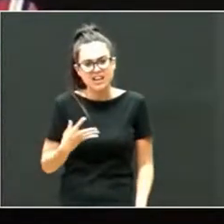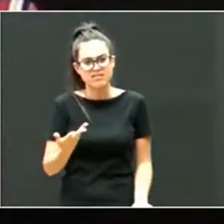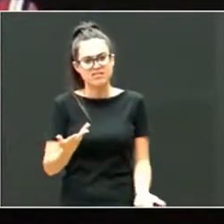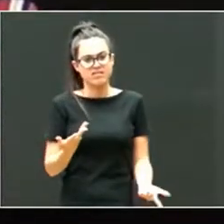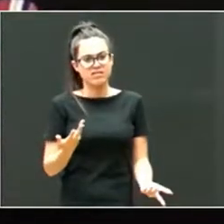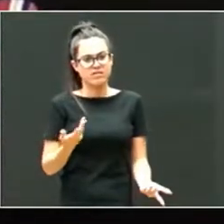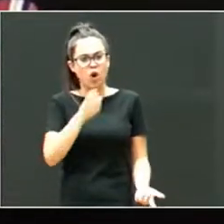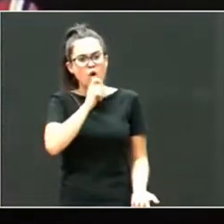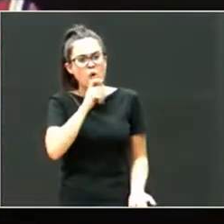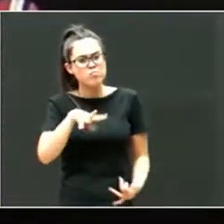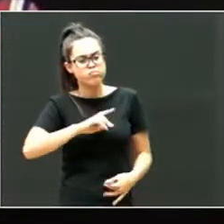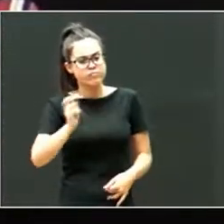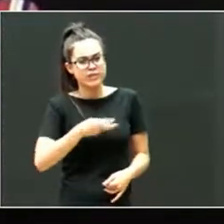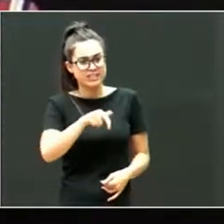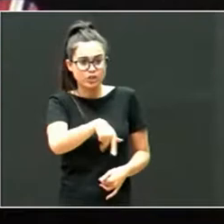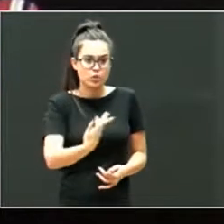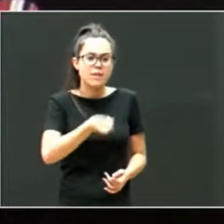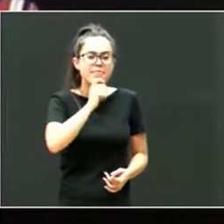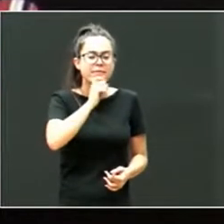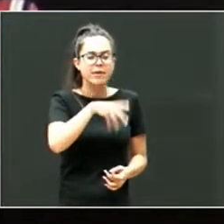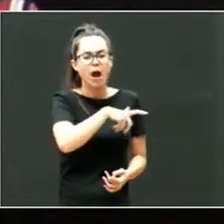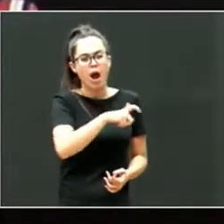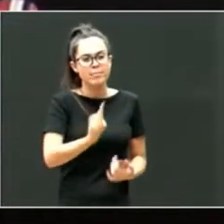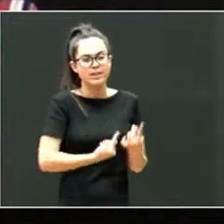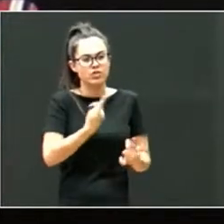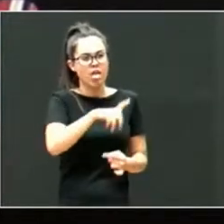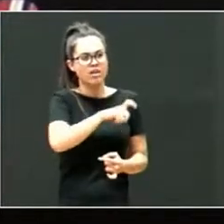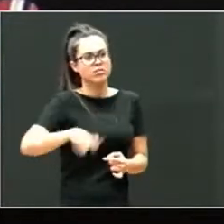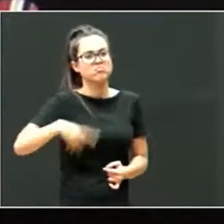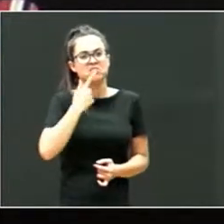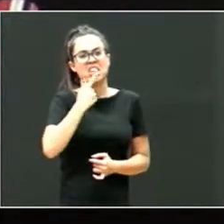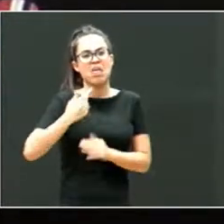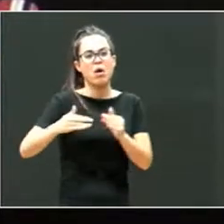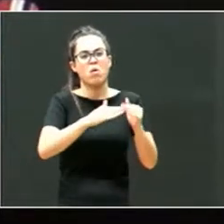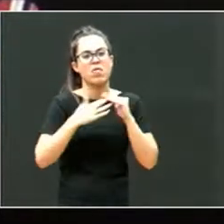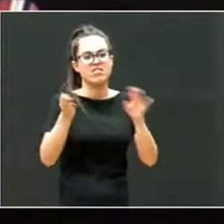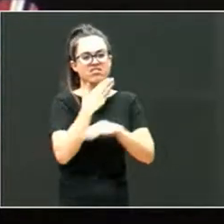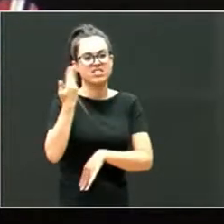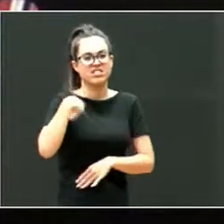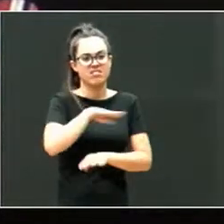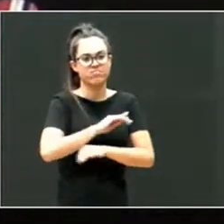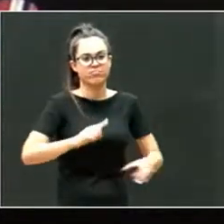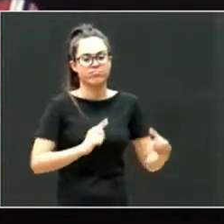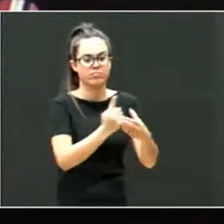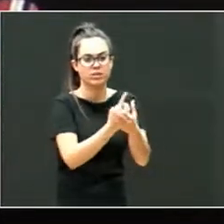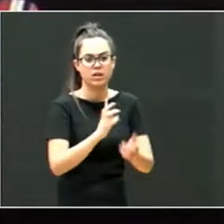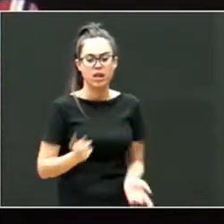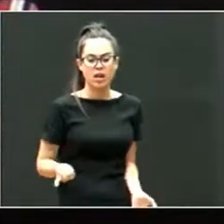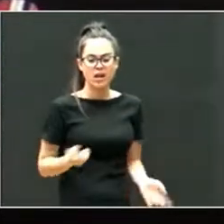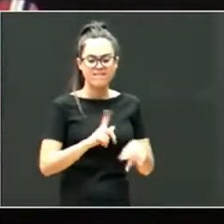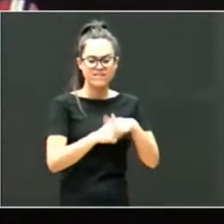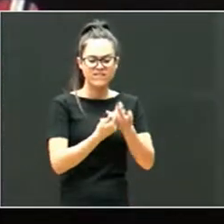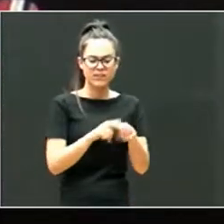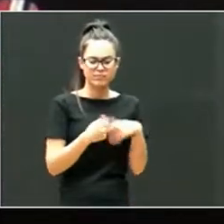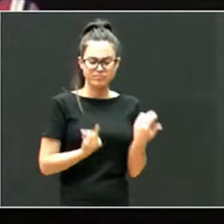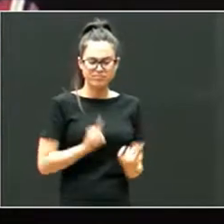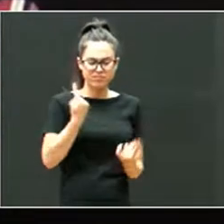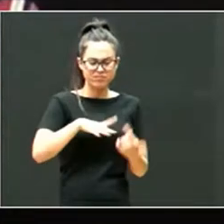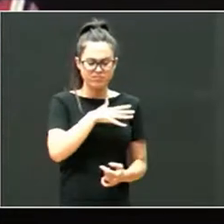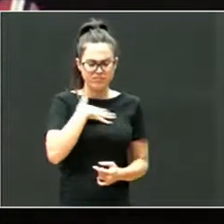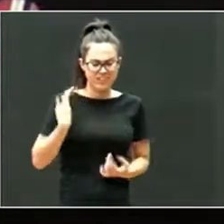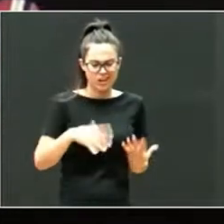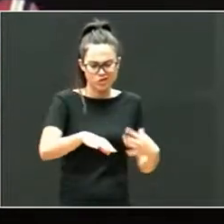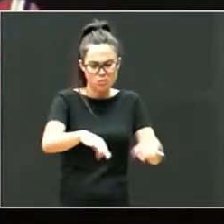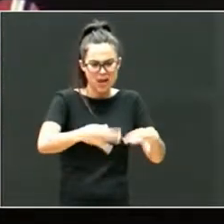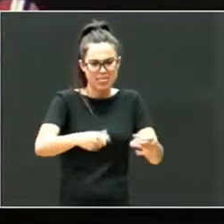Y esto es un discurso muy difícil, porque en la cabeza de todo el mundo, a veces familias incluidas, está el deseo de normalizar, de que sea como